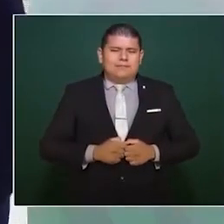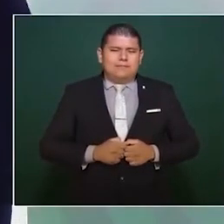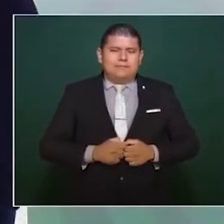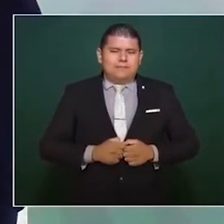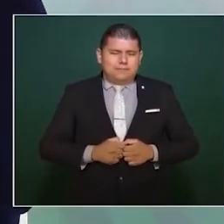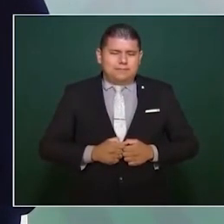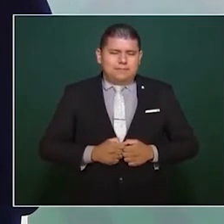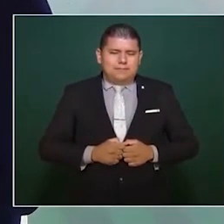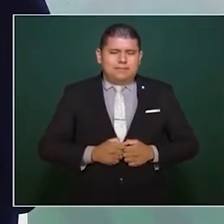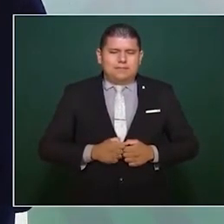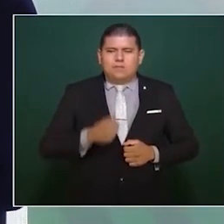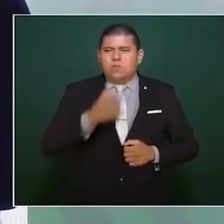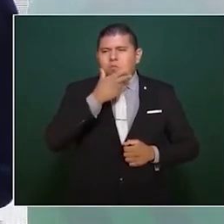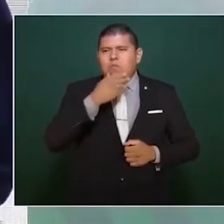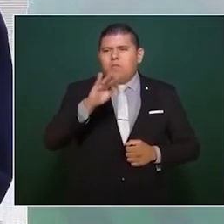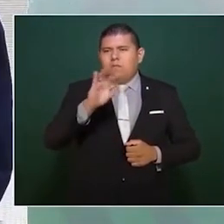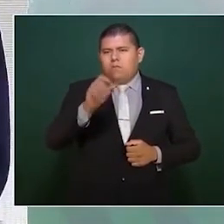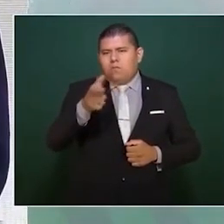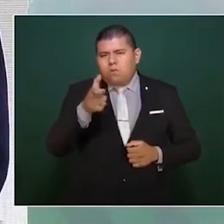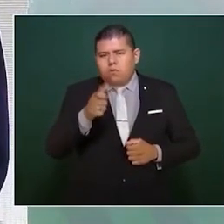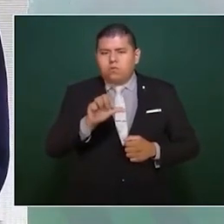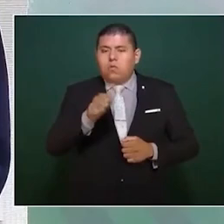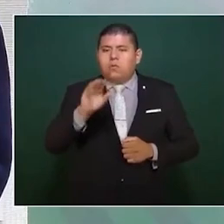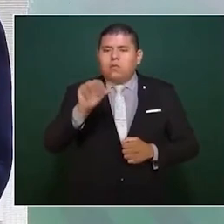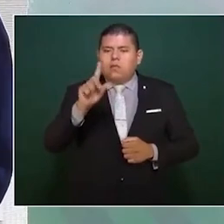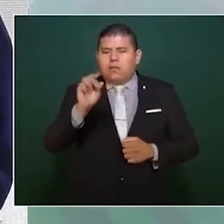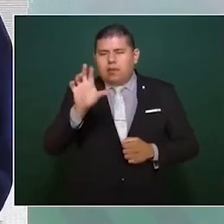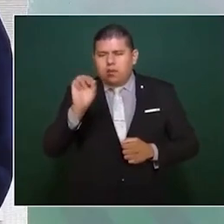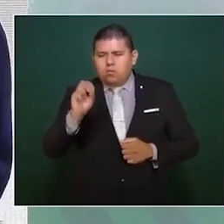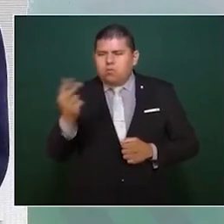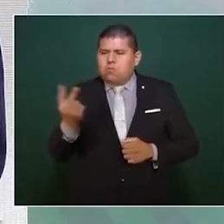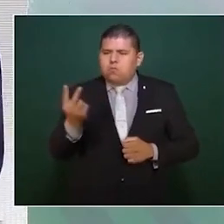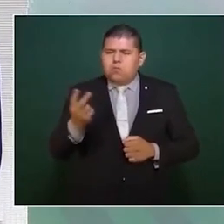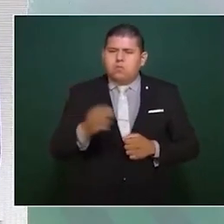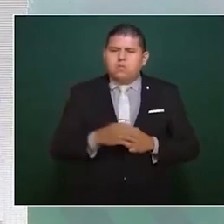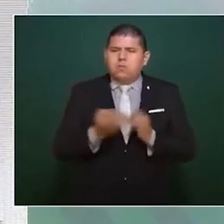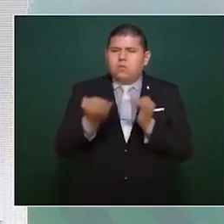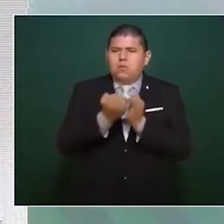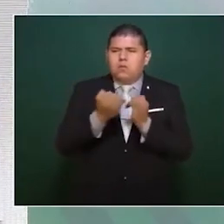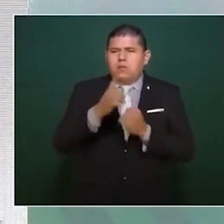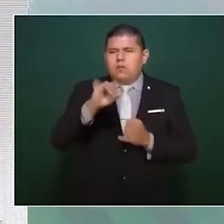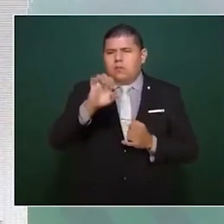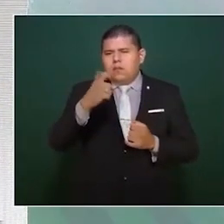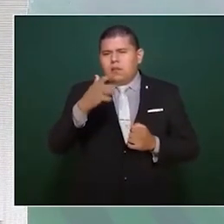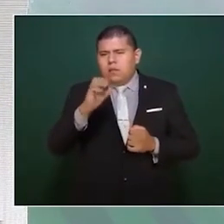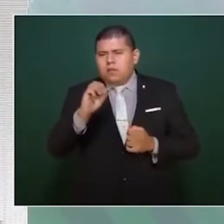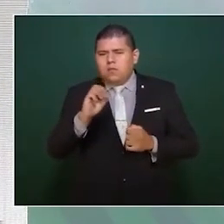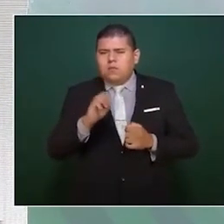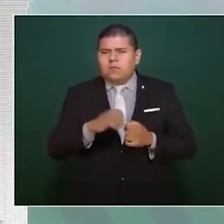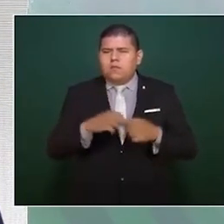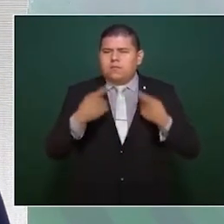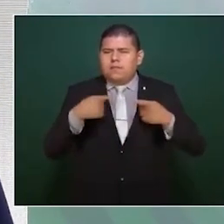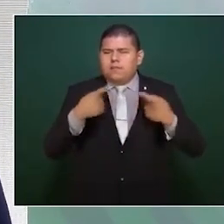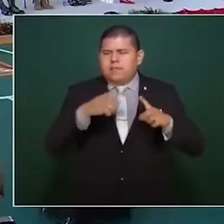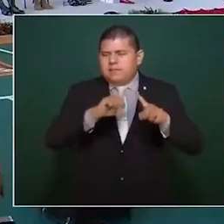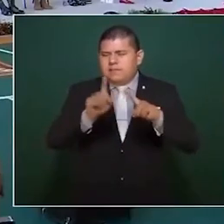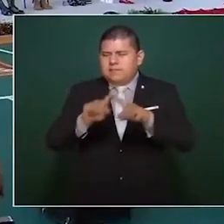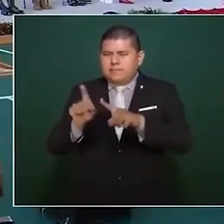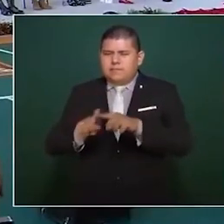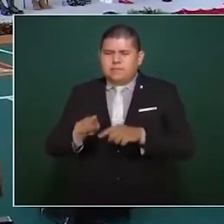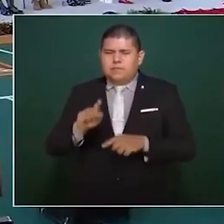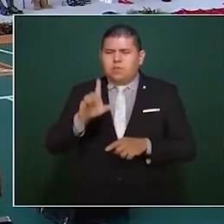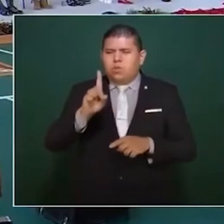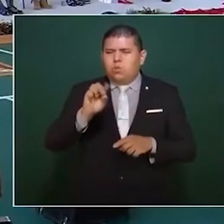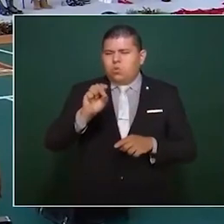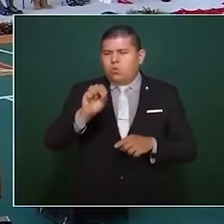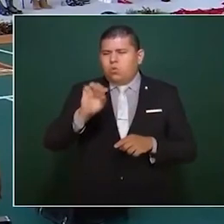Fox, Calderón, Diego, Fernández de Ceballos, Cuadri, López